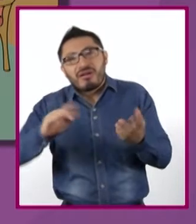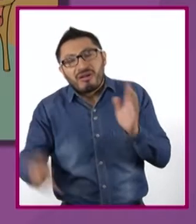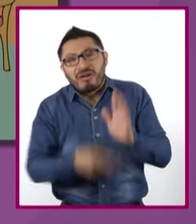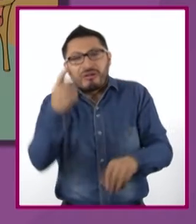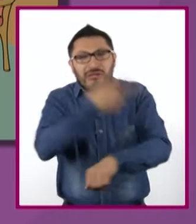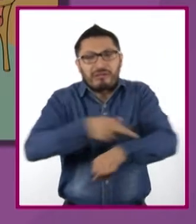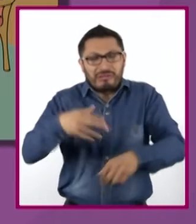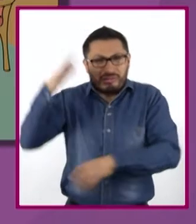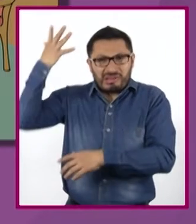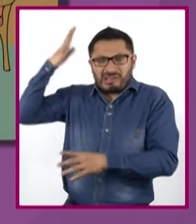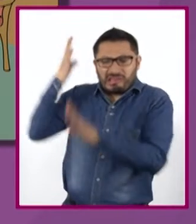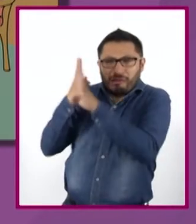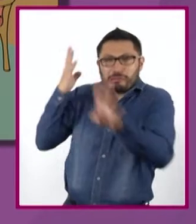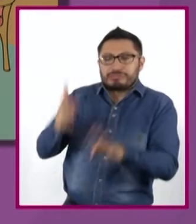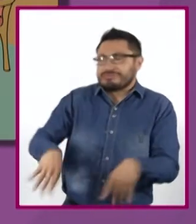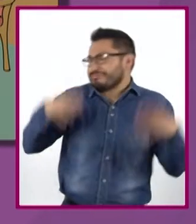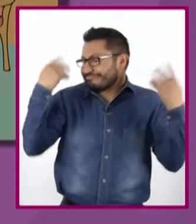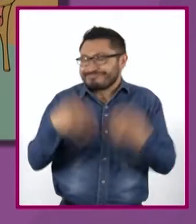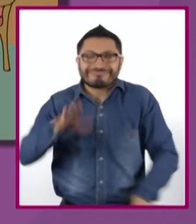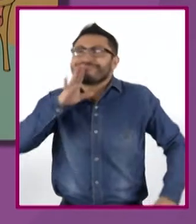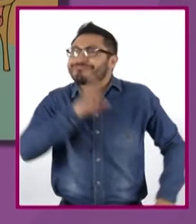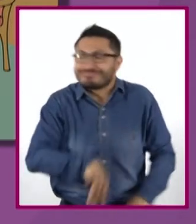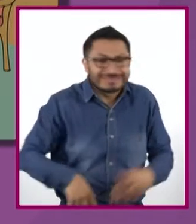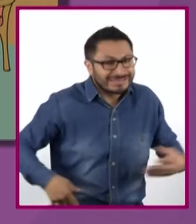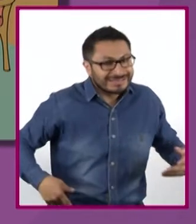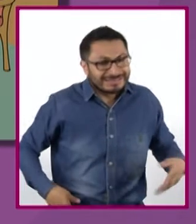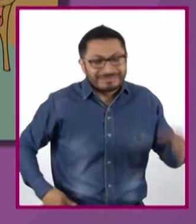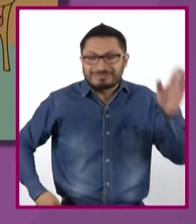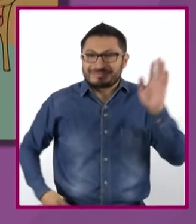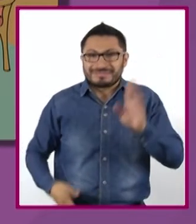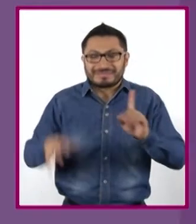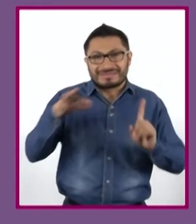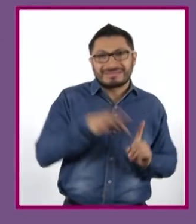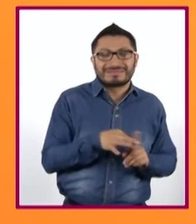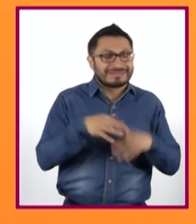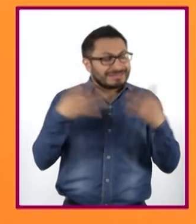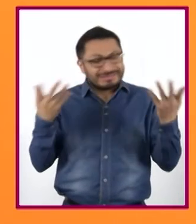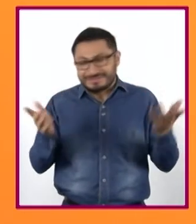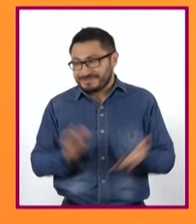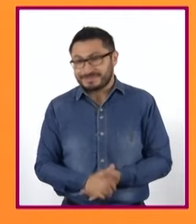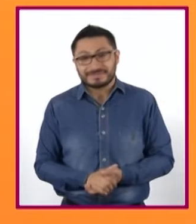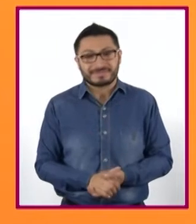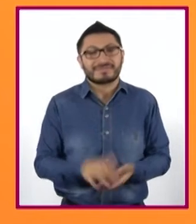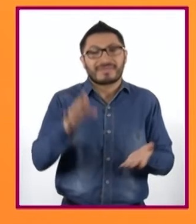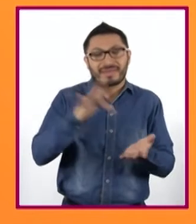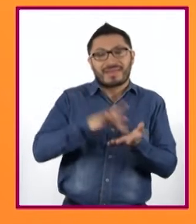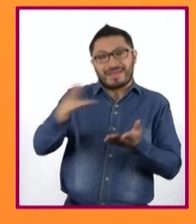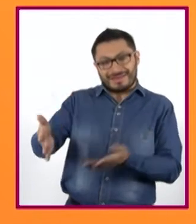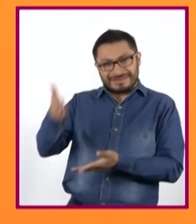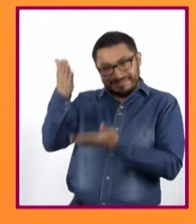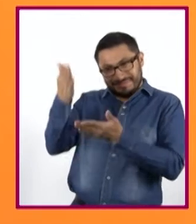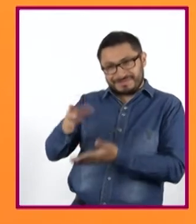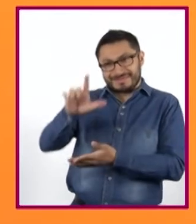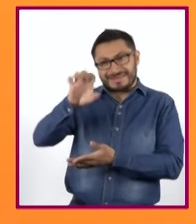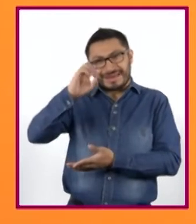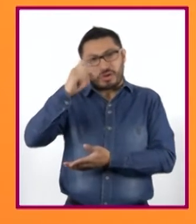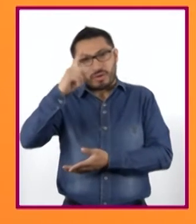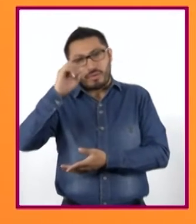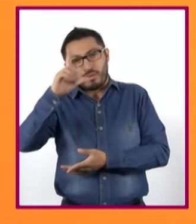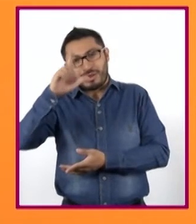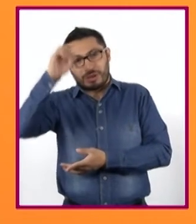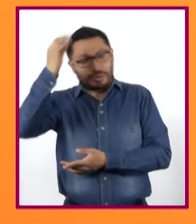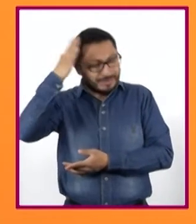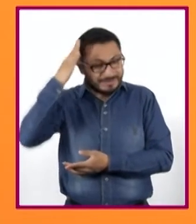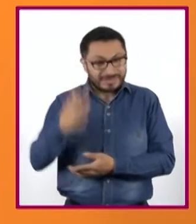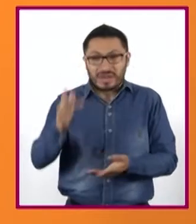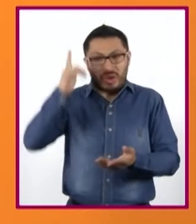rayo del sol. Me lleva la que me trajo. ¿Dónde lo habré dejado? Gracias, don Leopoldo. Y ojalá que encuentre